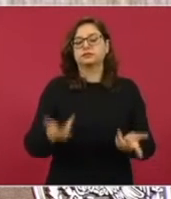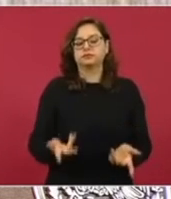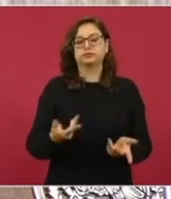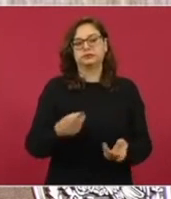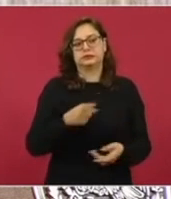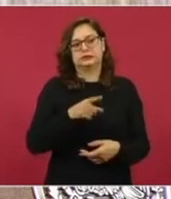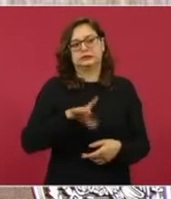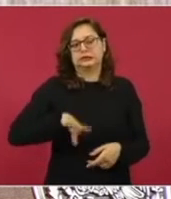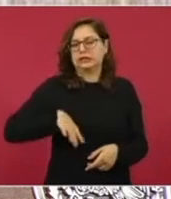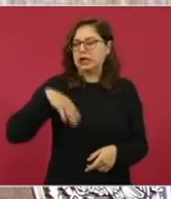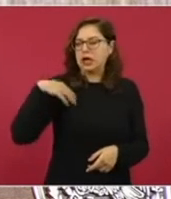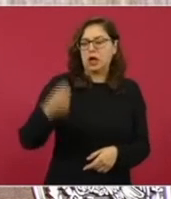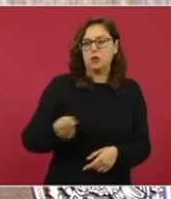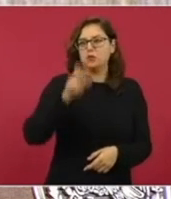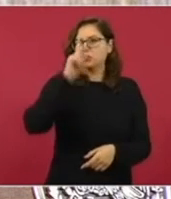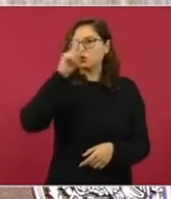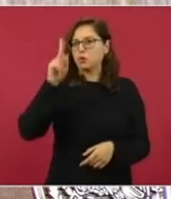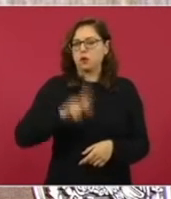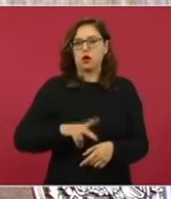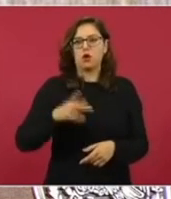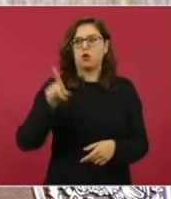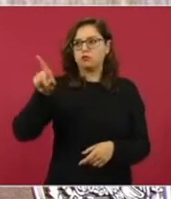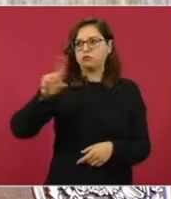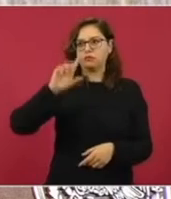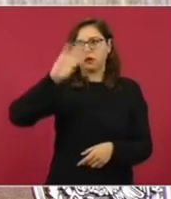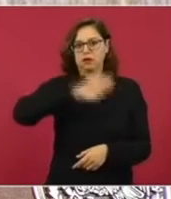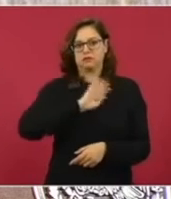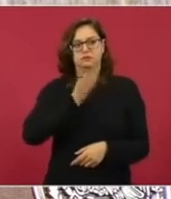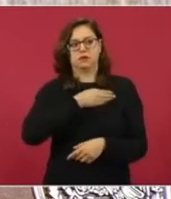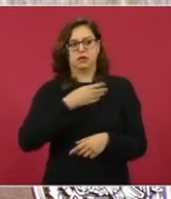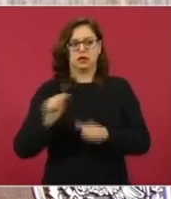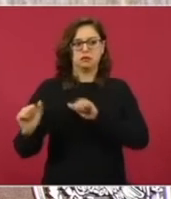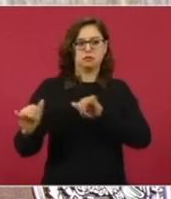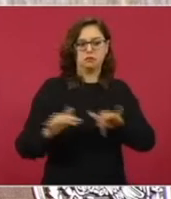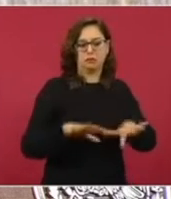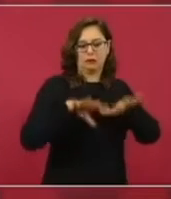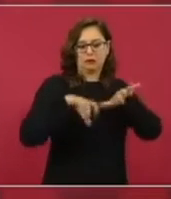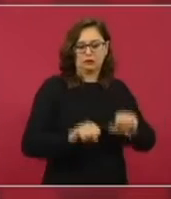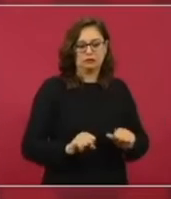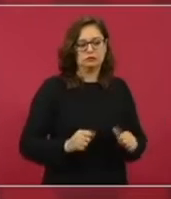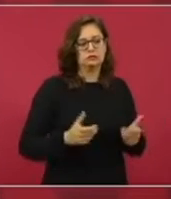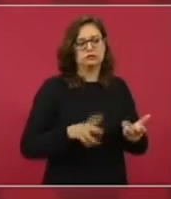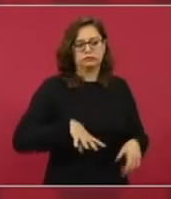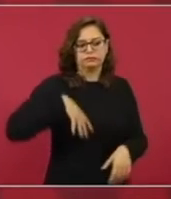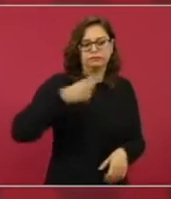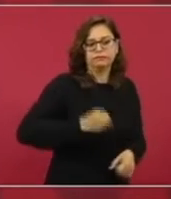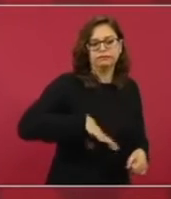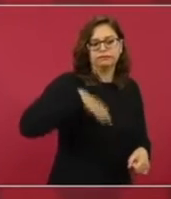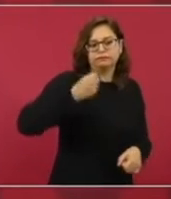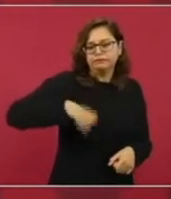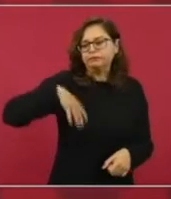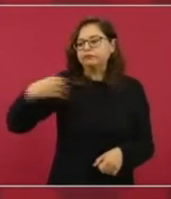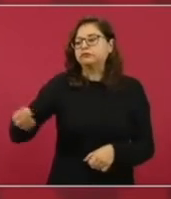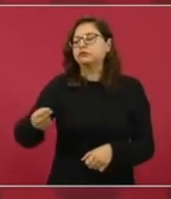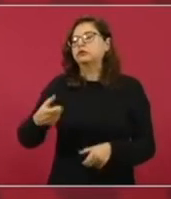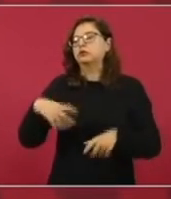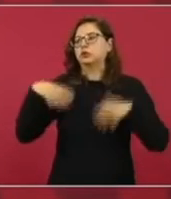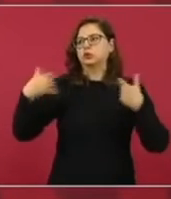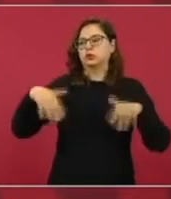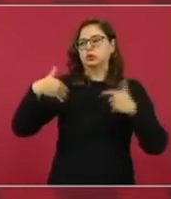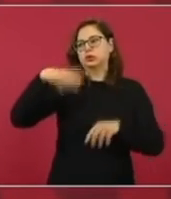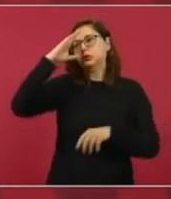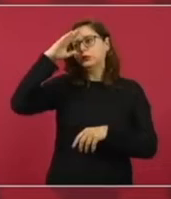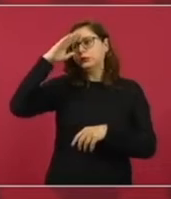estamos planteando de que se ofrecieran disculpas como lo hemos hecho